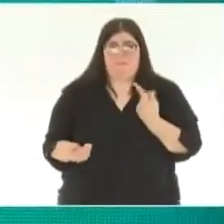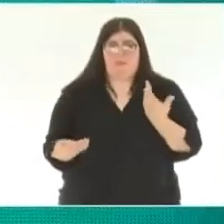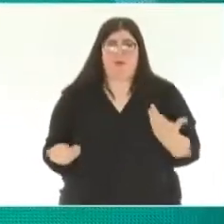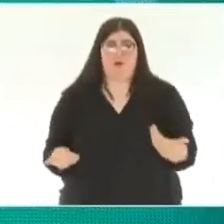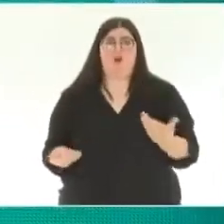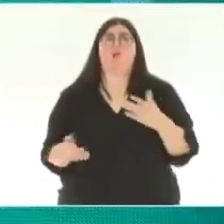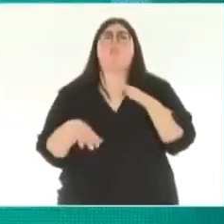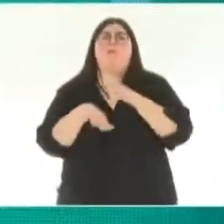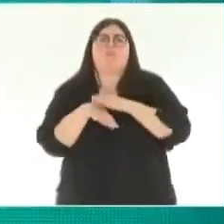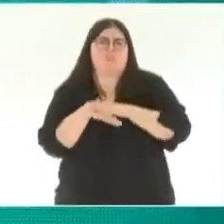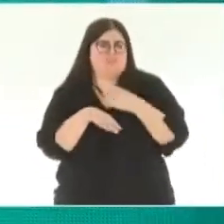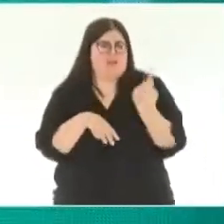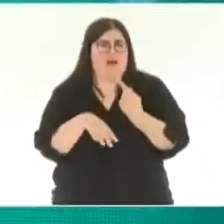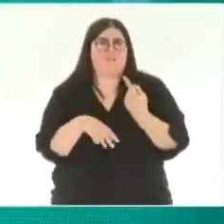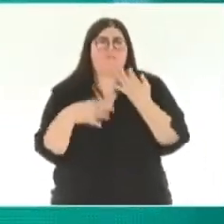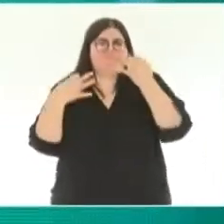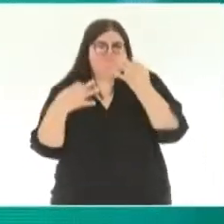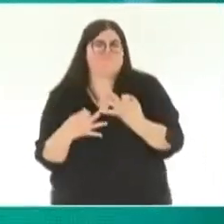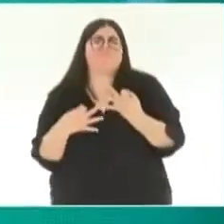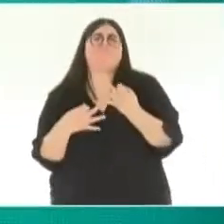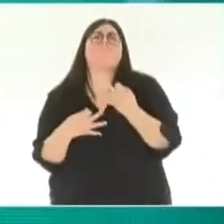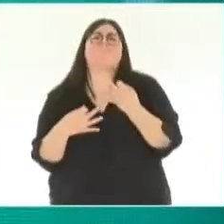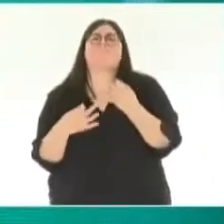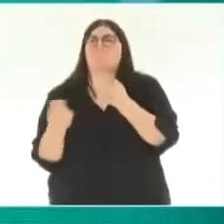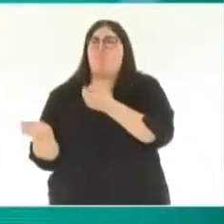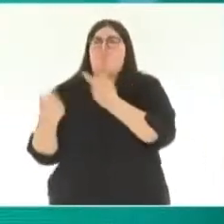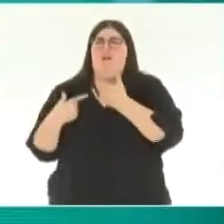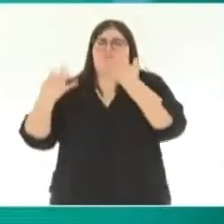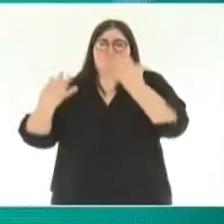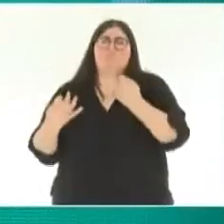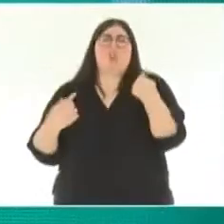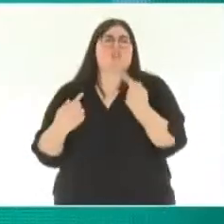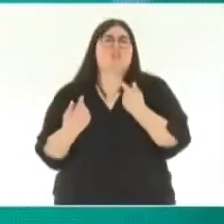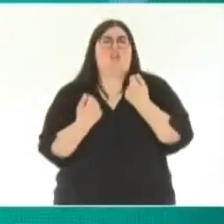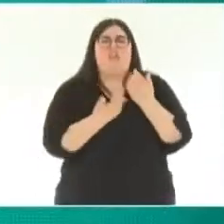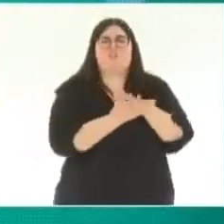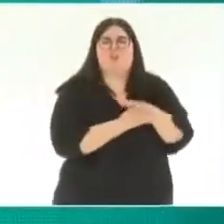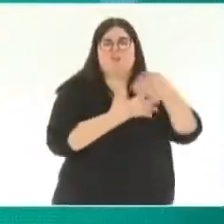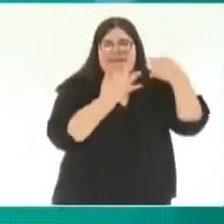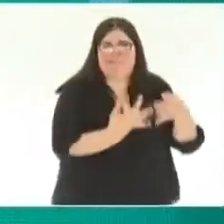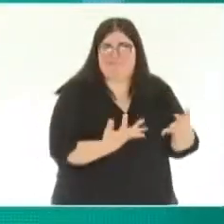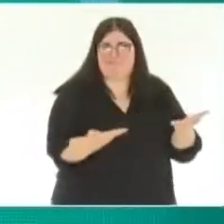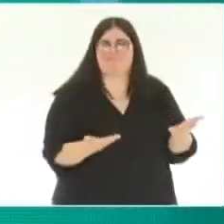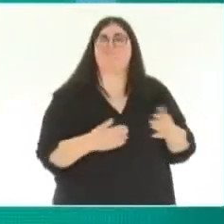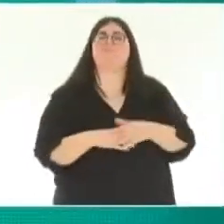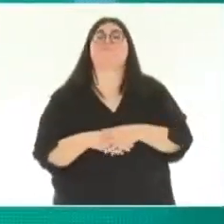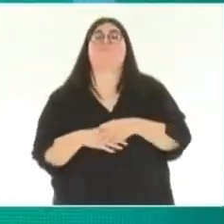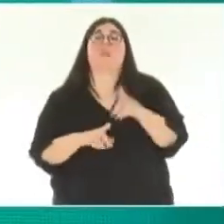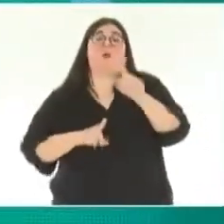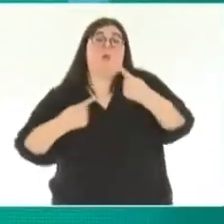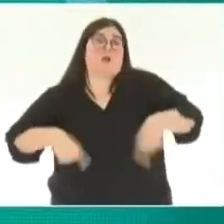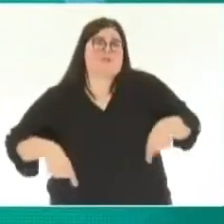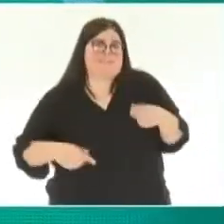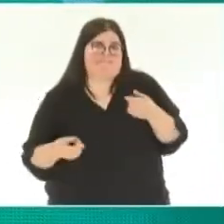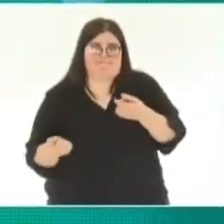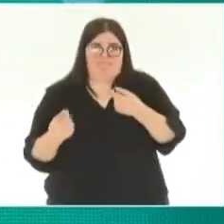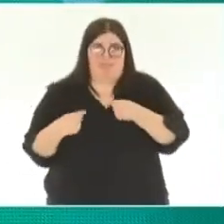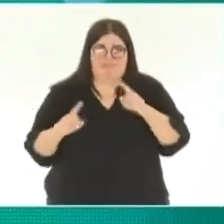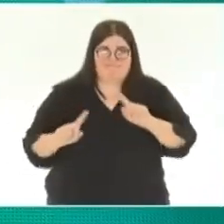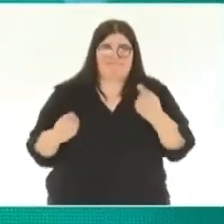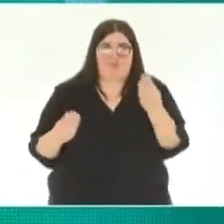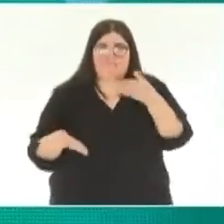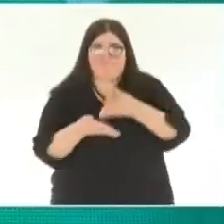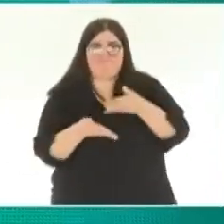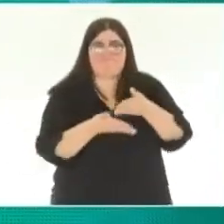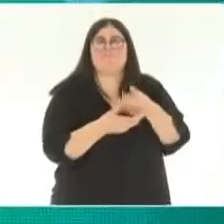y responsables para que nosotros podamos llegar a la solución que se necesita. Hay cosas que nos limitan y es por eso que siempre se